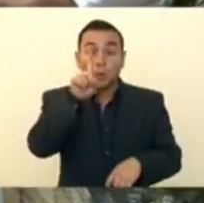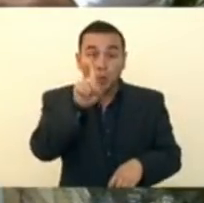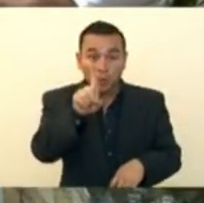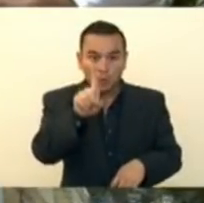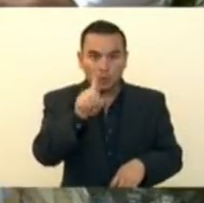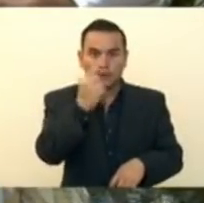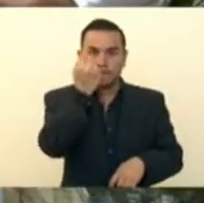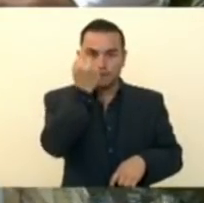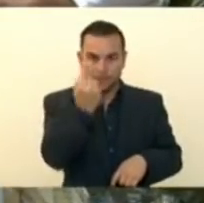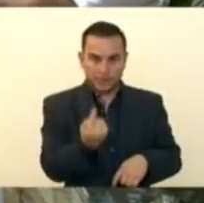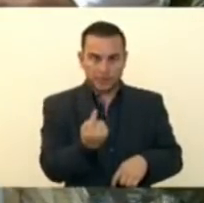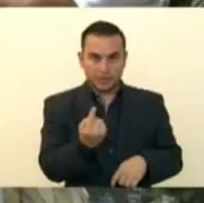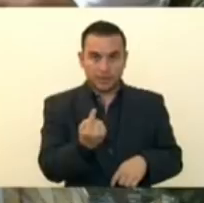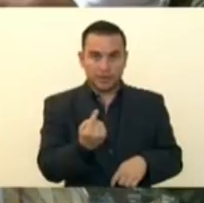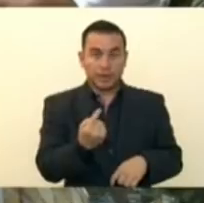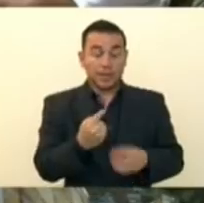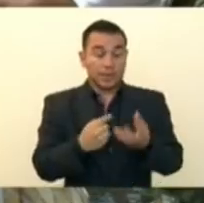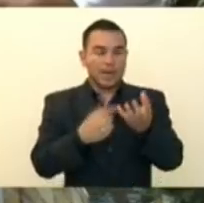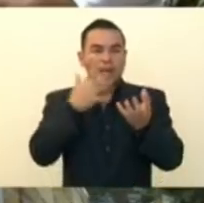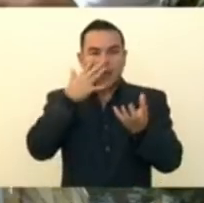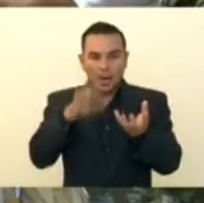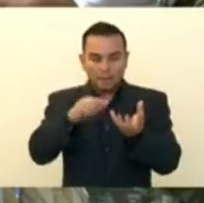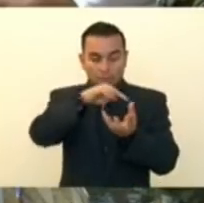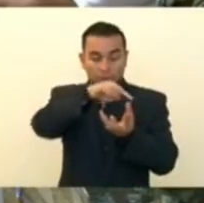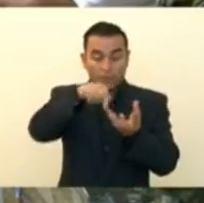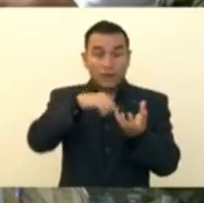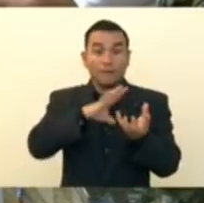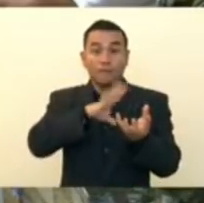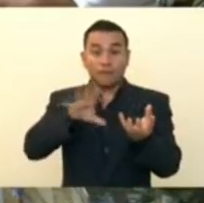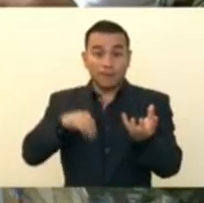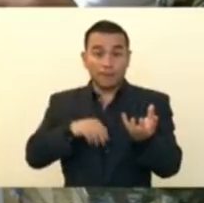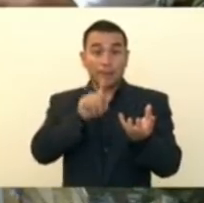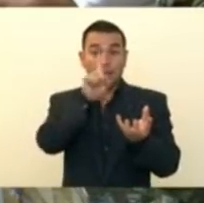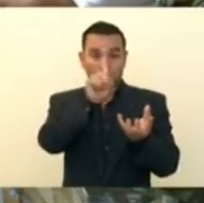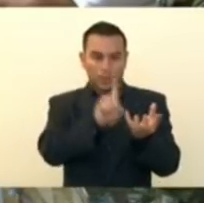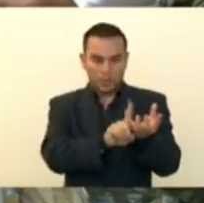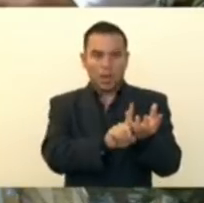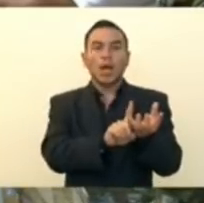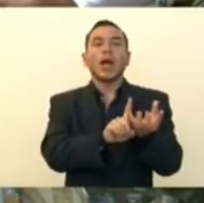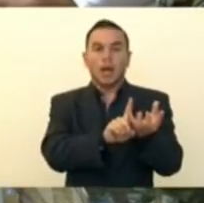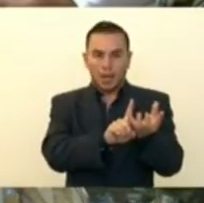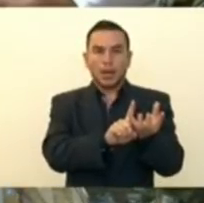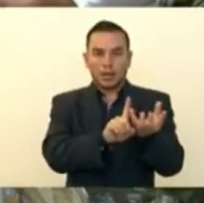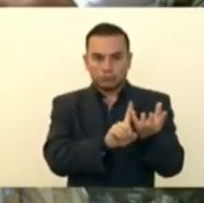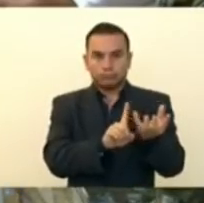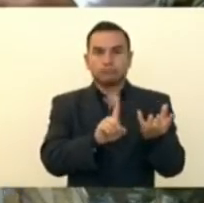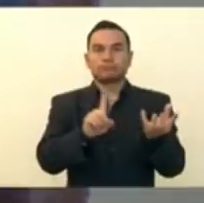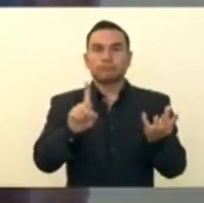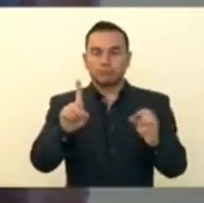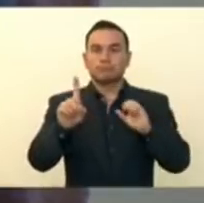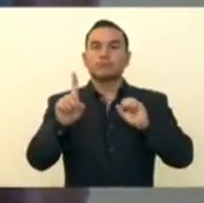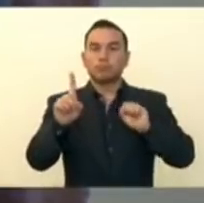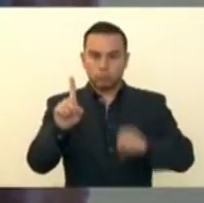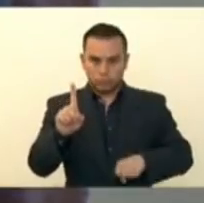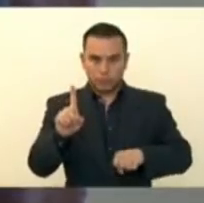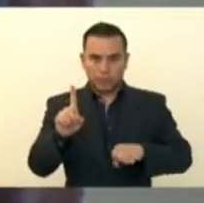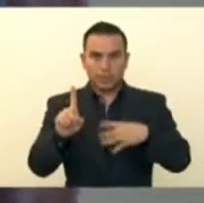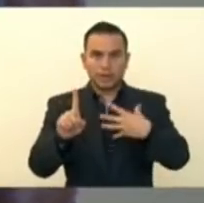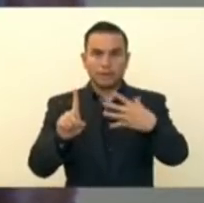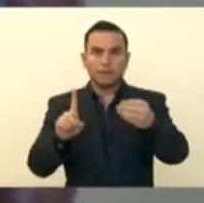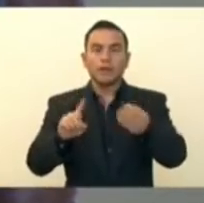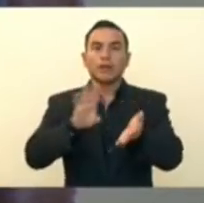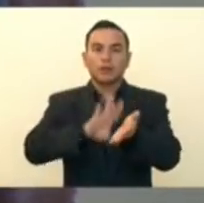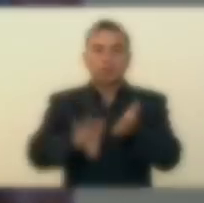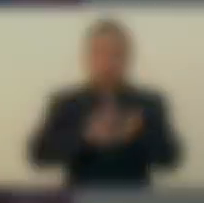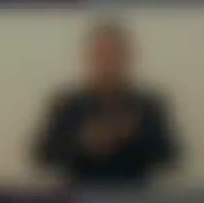familia. Será la encargada de adquirir los alimentos y productos de primera necesidad y productos farmacéuticos o los tratamientos